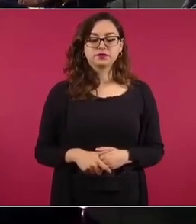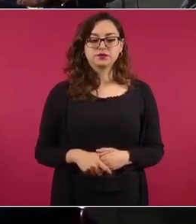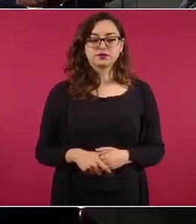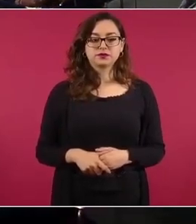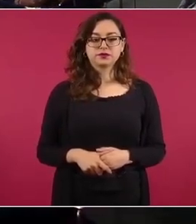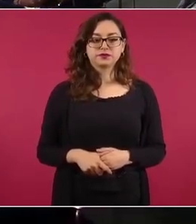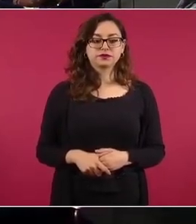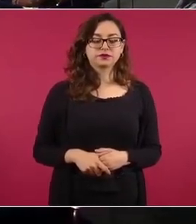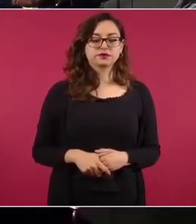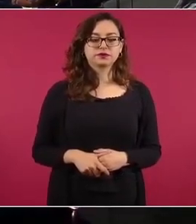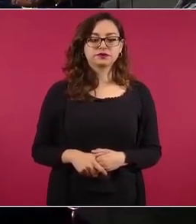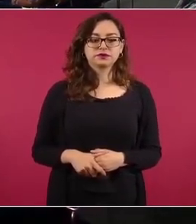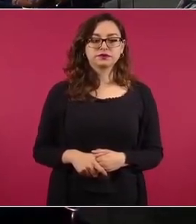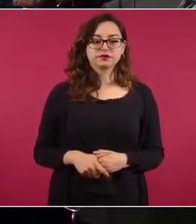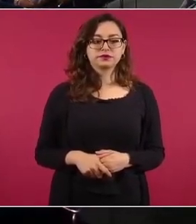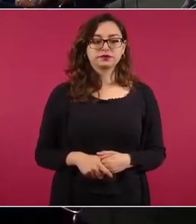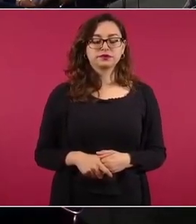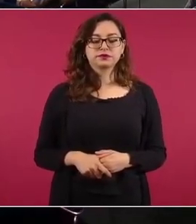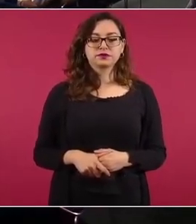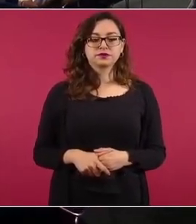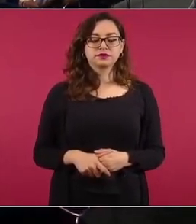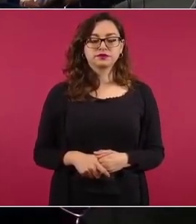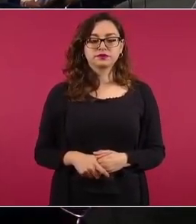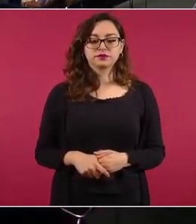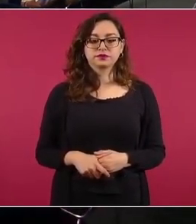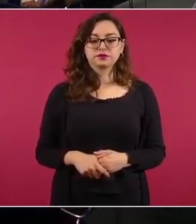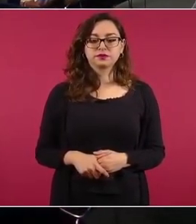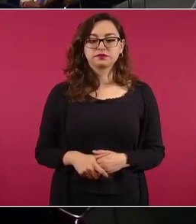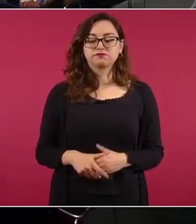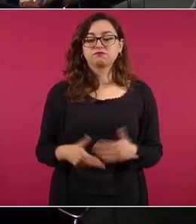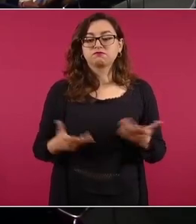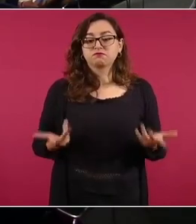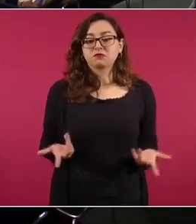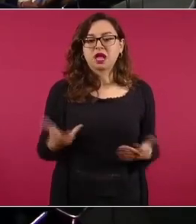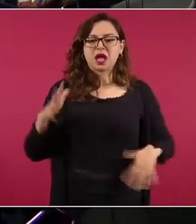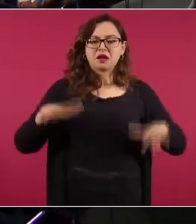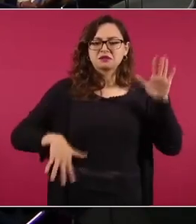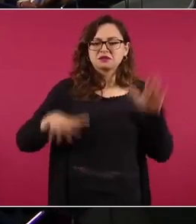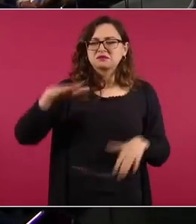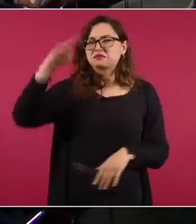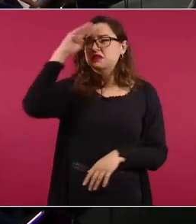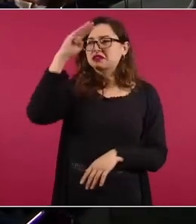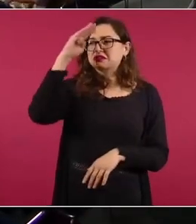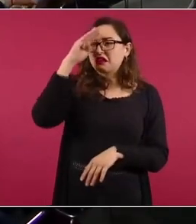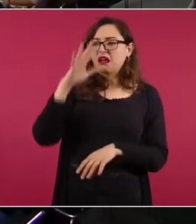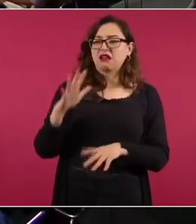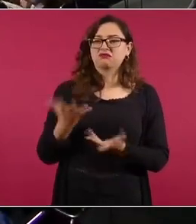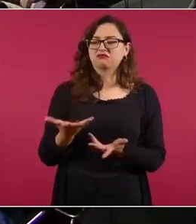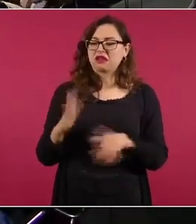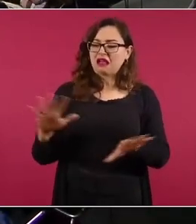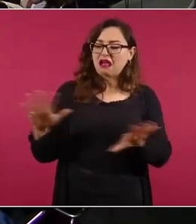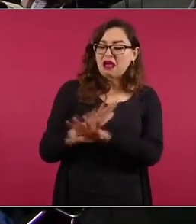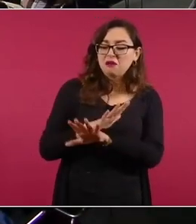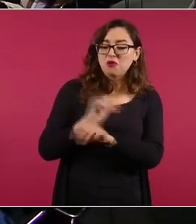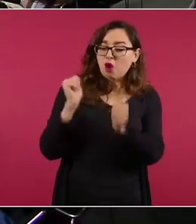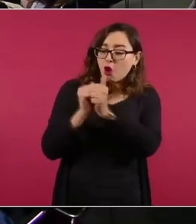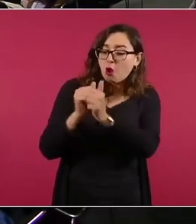otros otros con razón cuestionan si la vía electoral es el camino hacia el cambio